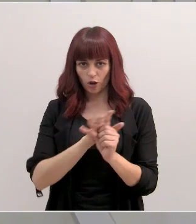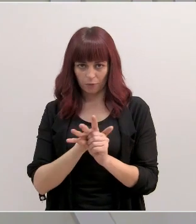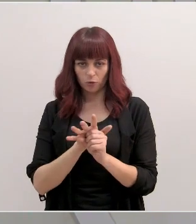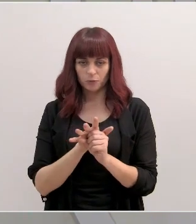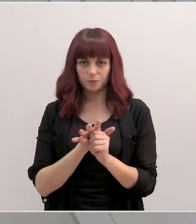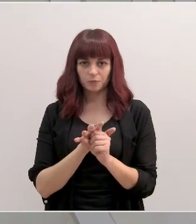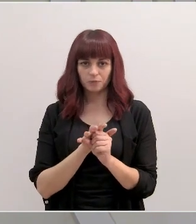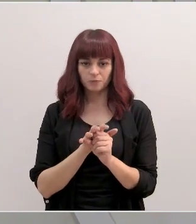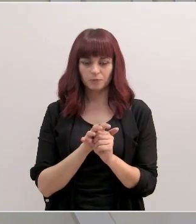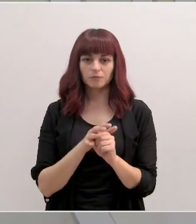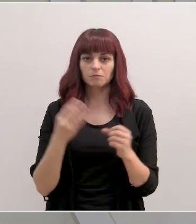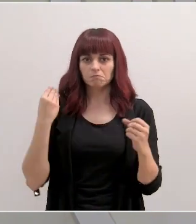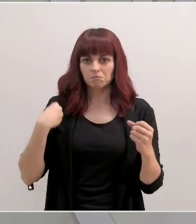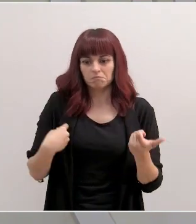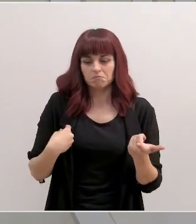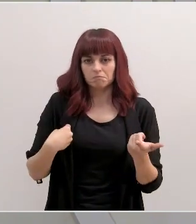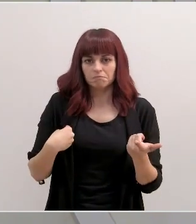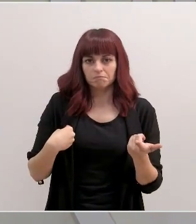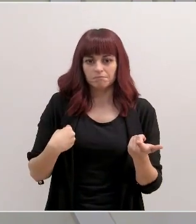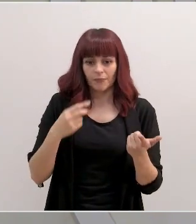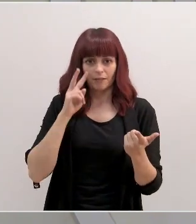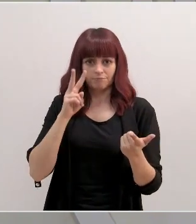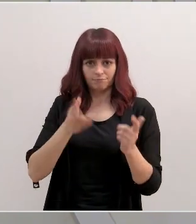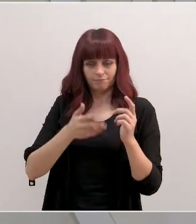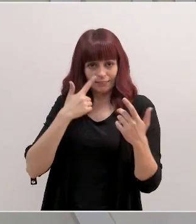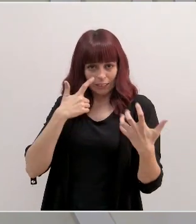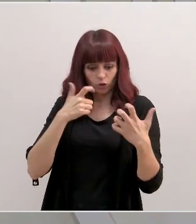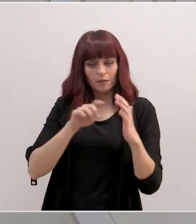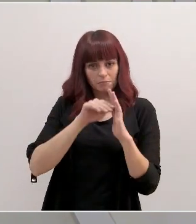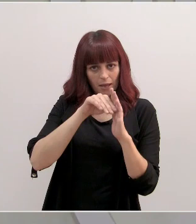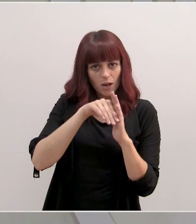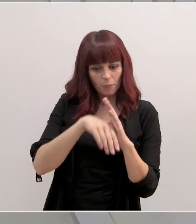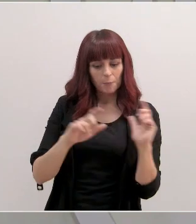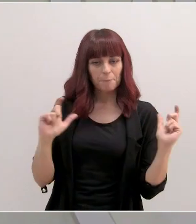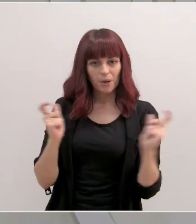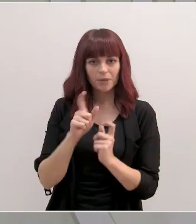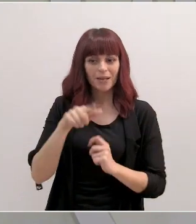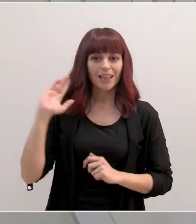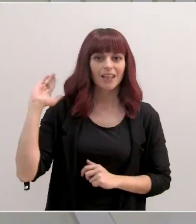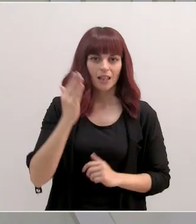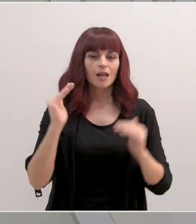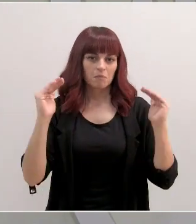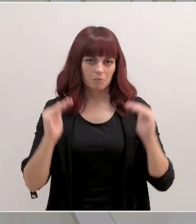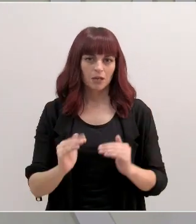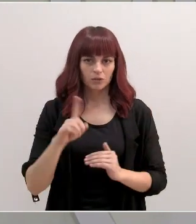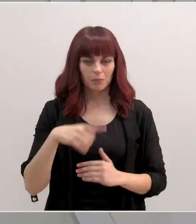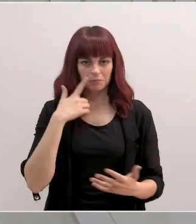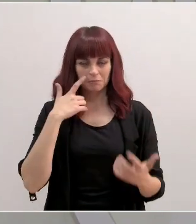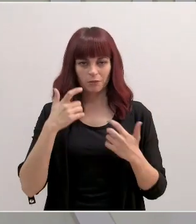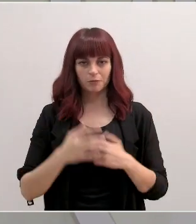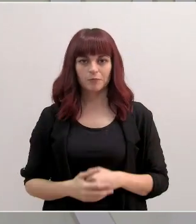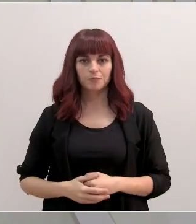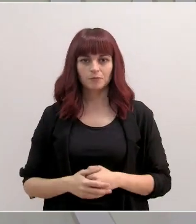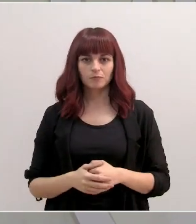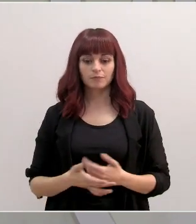encaminadas a seguir consolidando la tendencia descendente en número de contagios y tasas de incidencia. Y bajo el